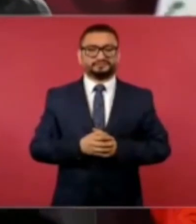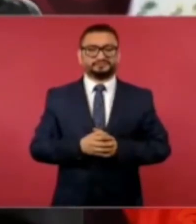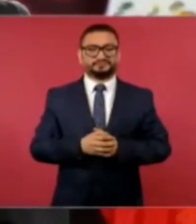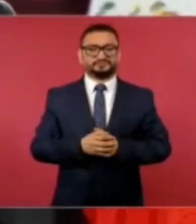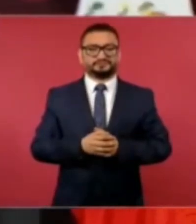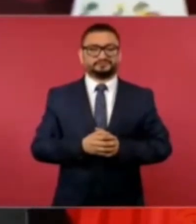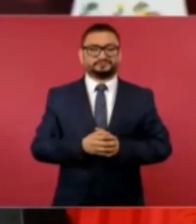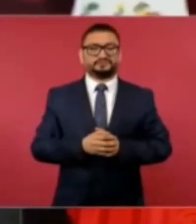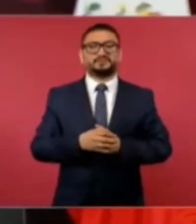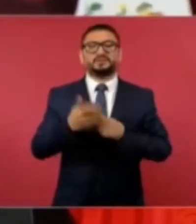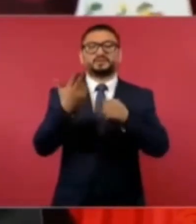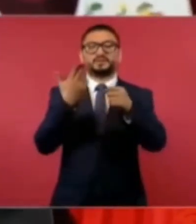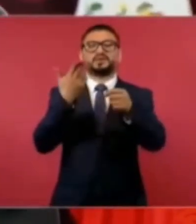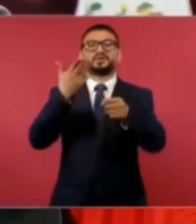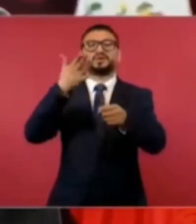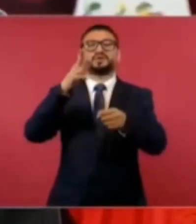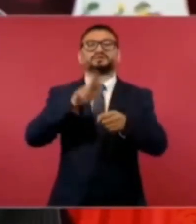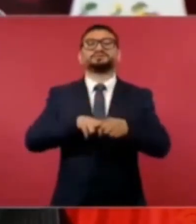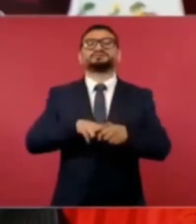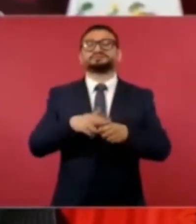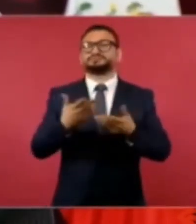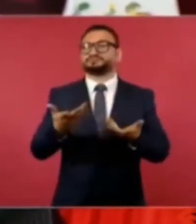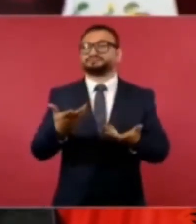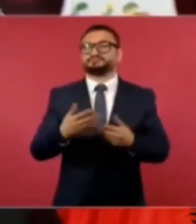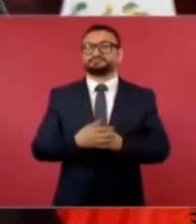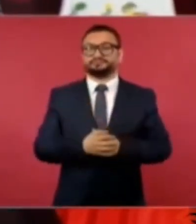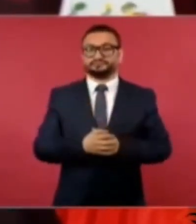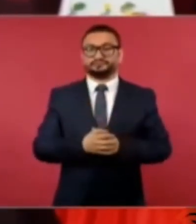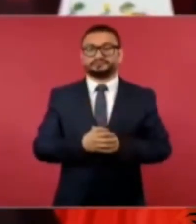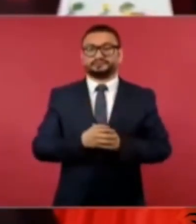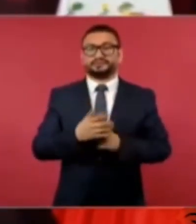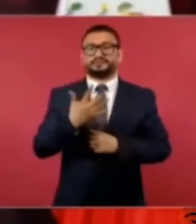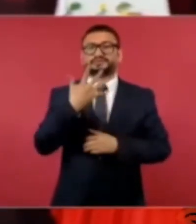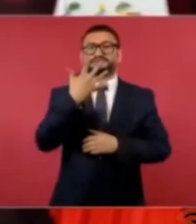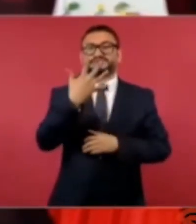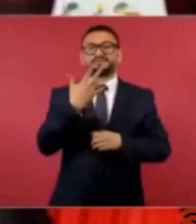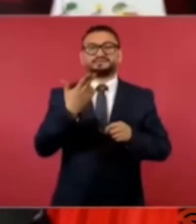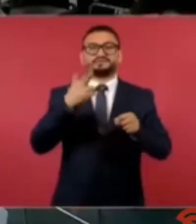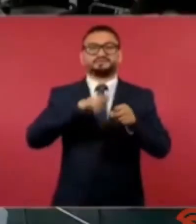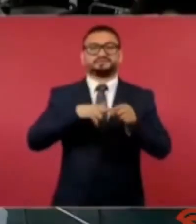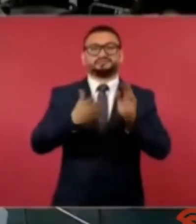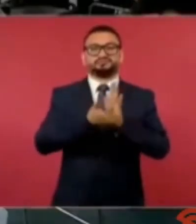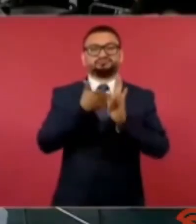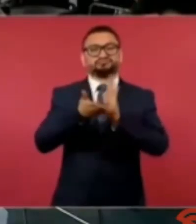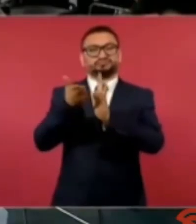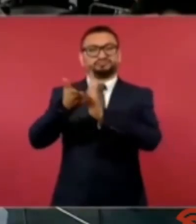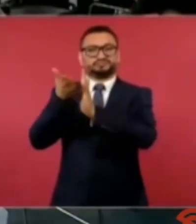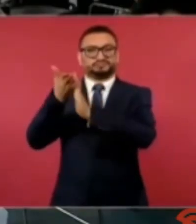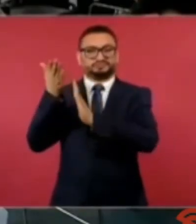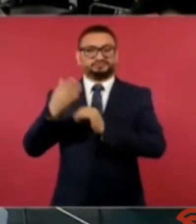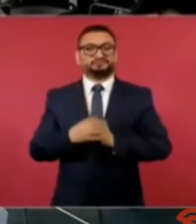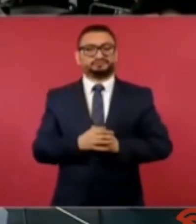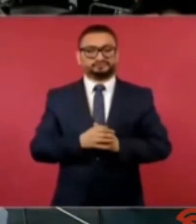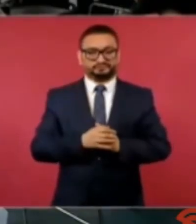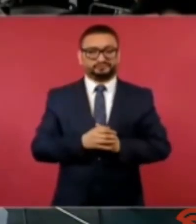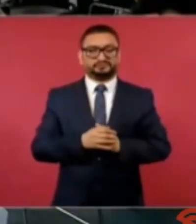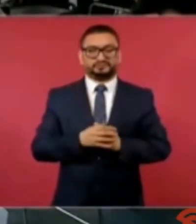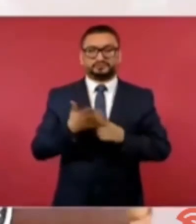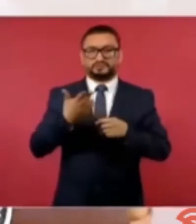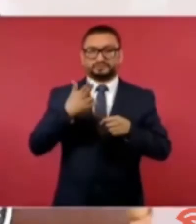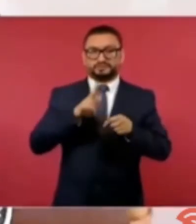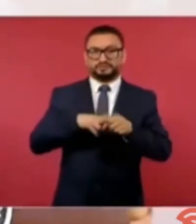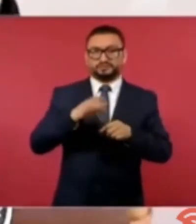hospitales están haciendo cinco hospitales el hospital